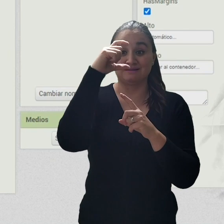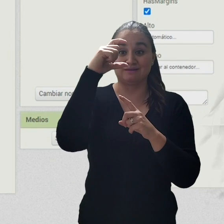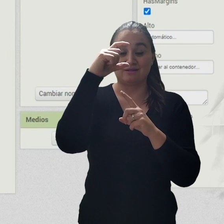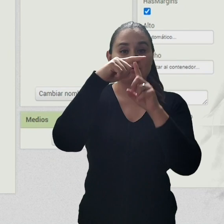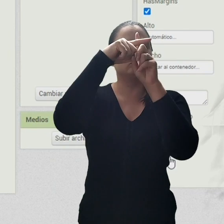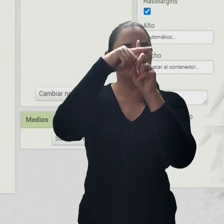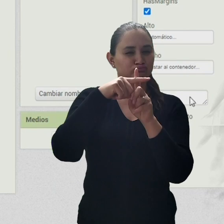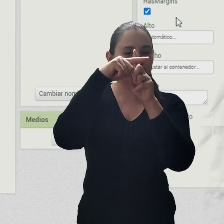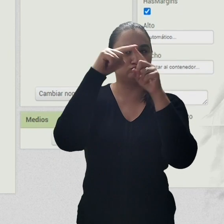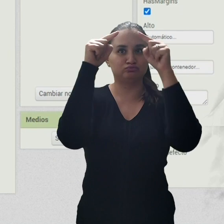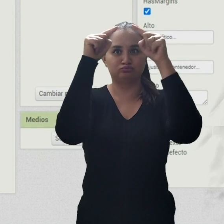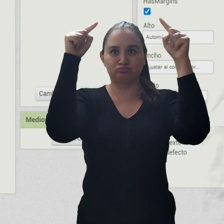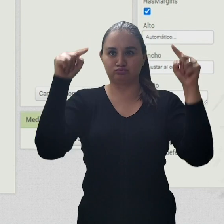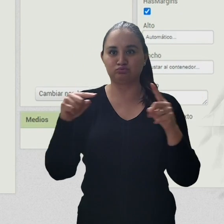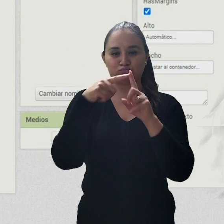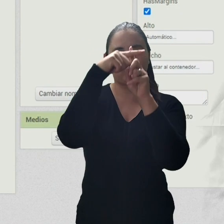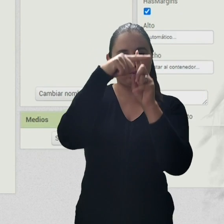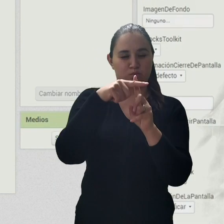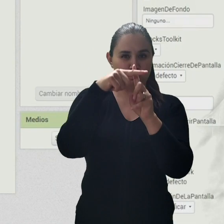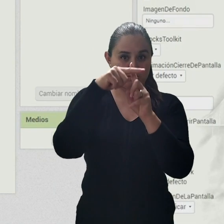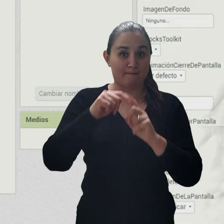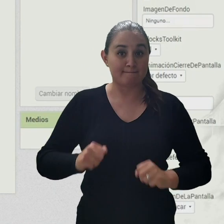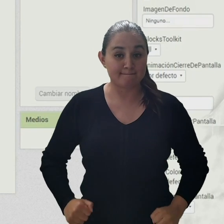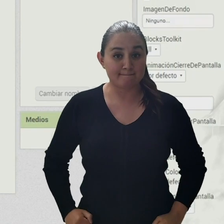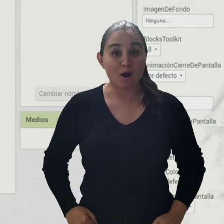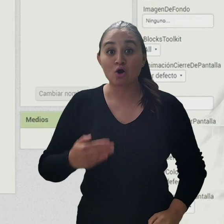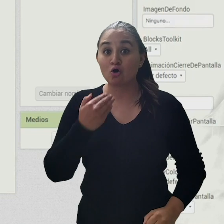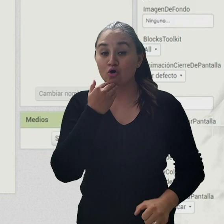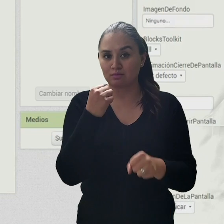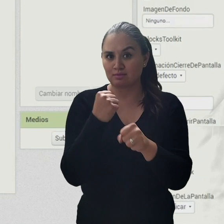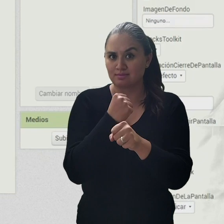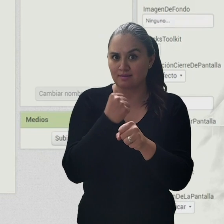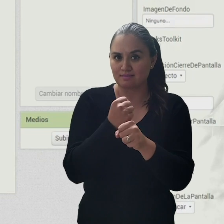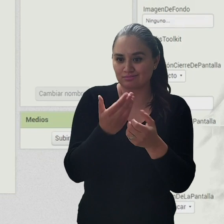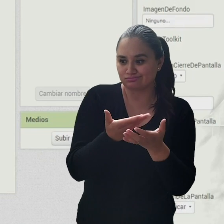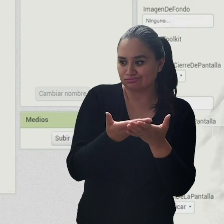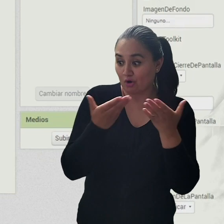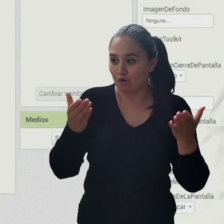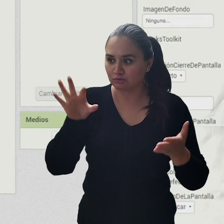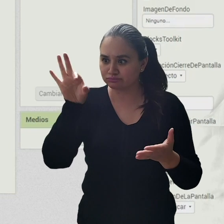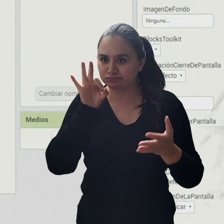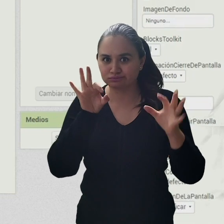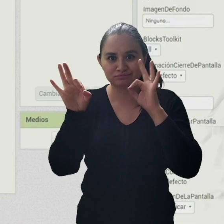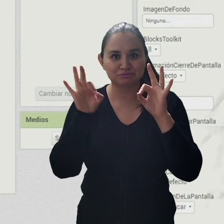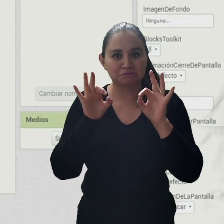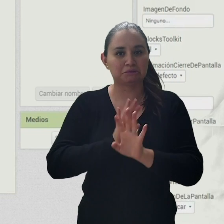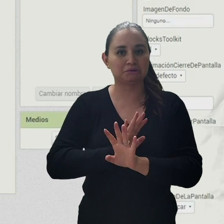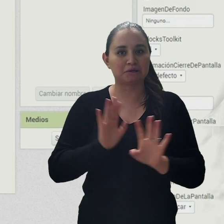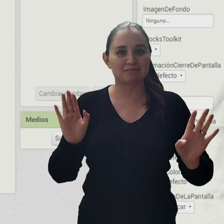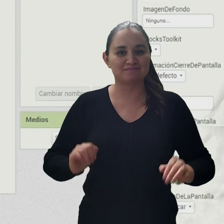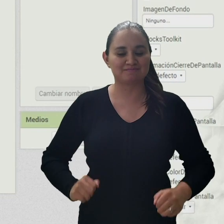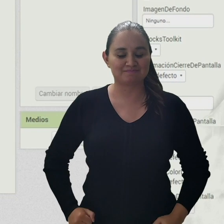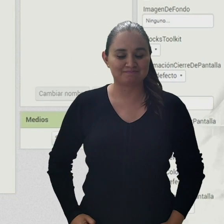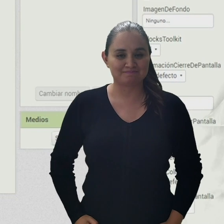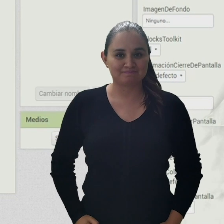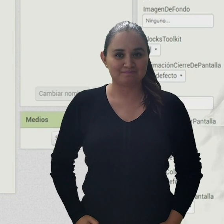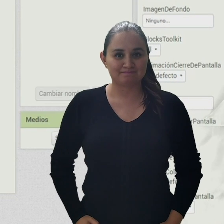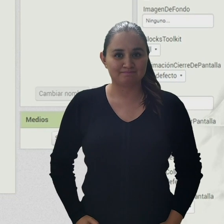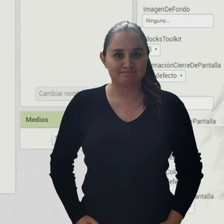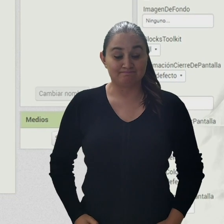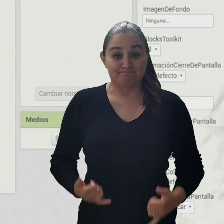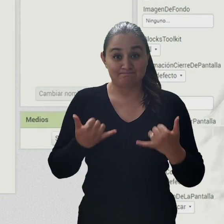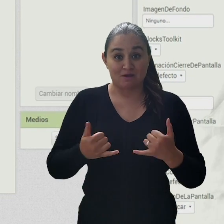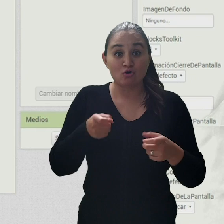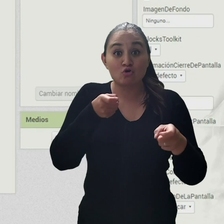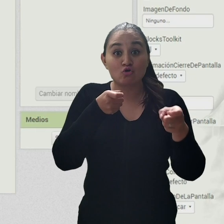Trabajo con las propiedades adecuadas y listo. Ahora, para controlar el comportamiento de esta etiqueta,